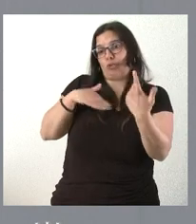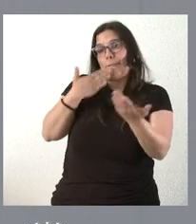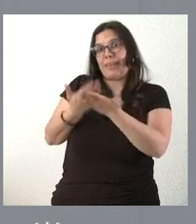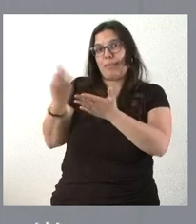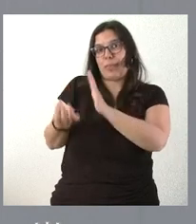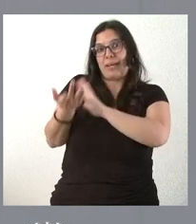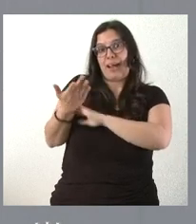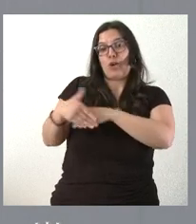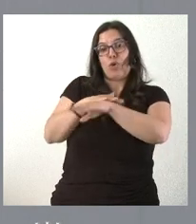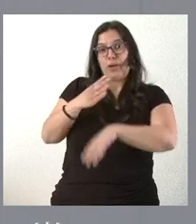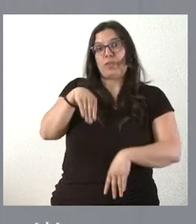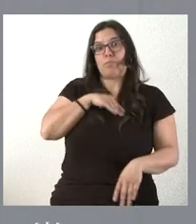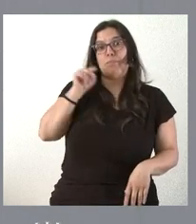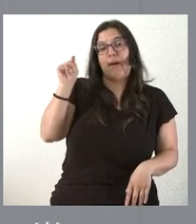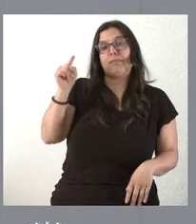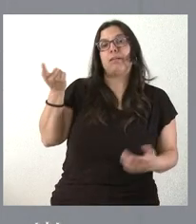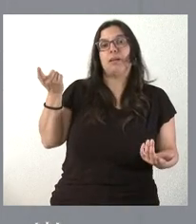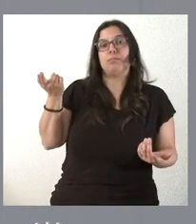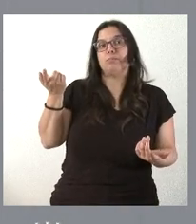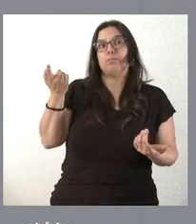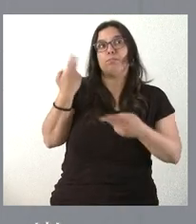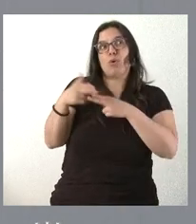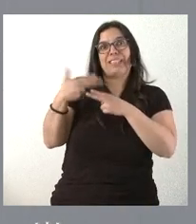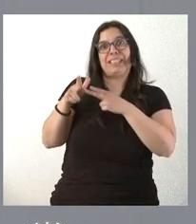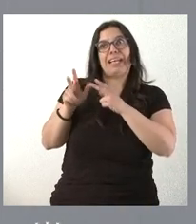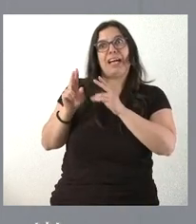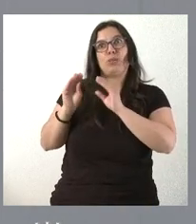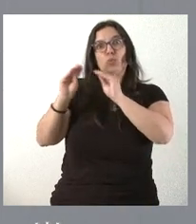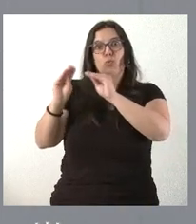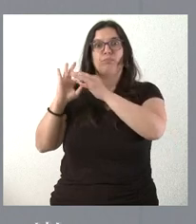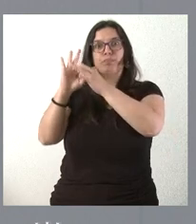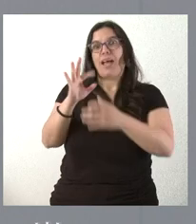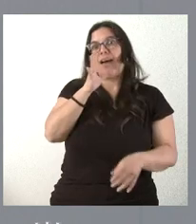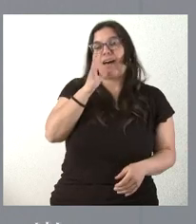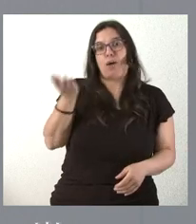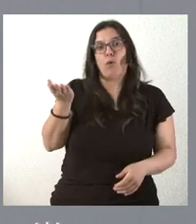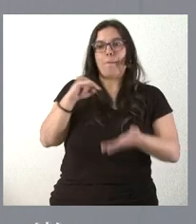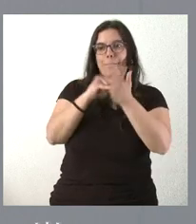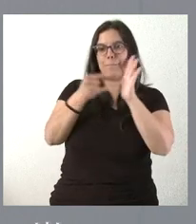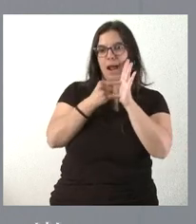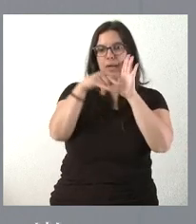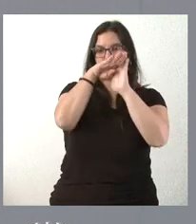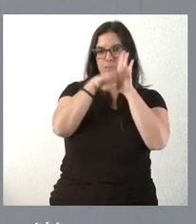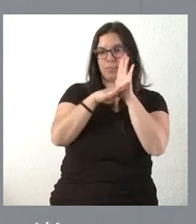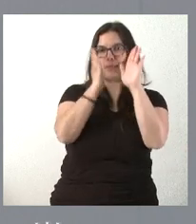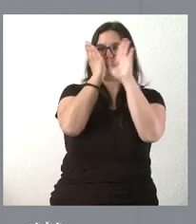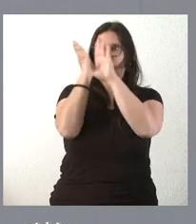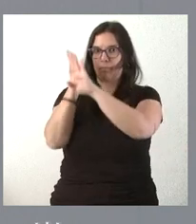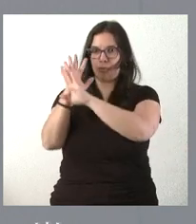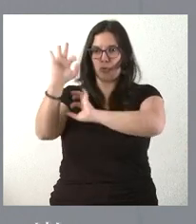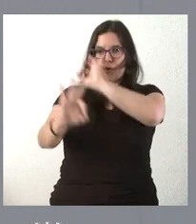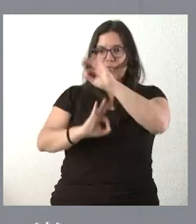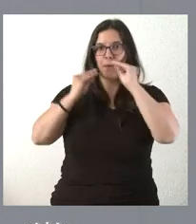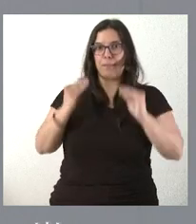por parte del Gobierno de España una política hidráulica, una planificación hídrica que permitiera